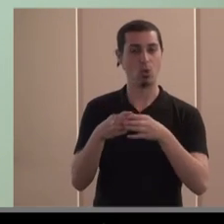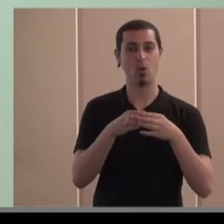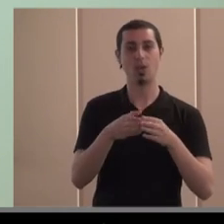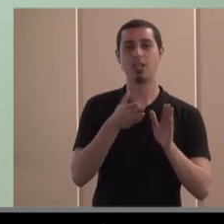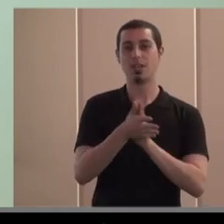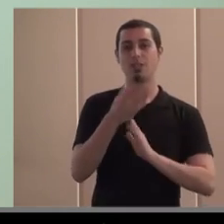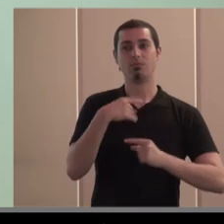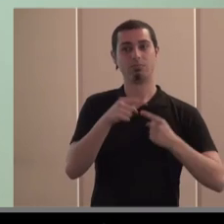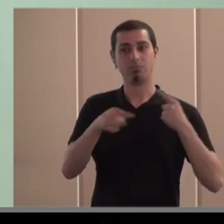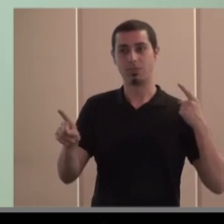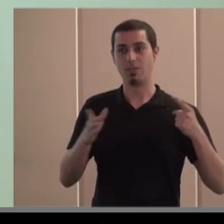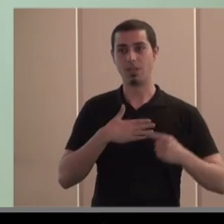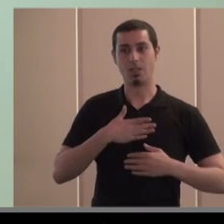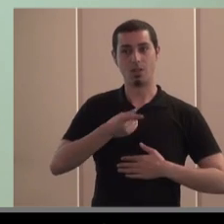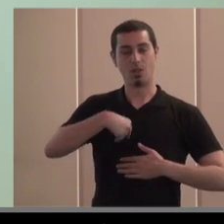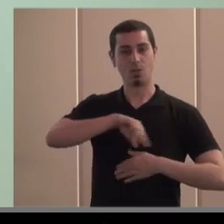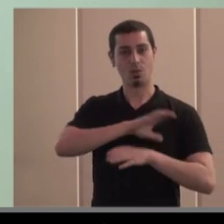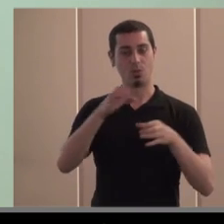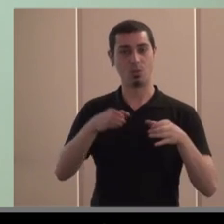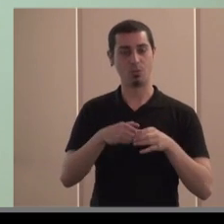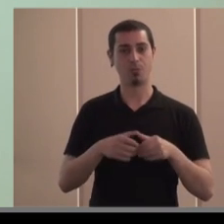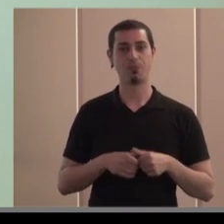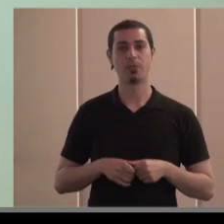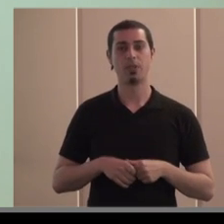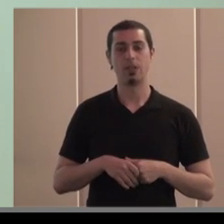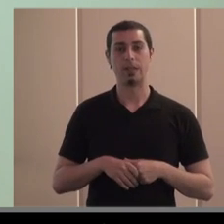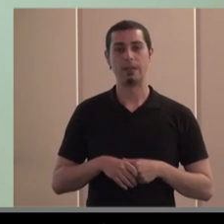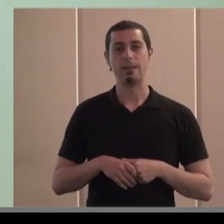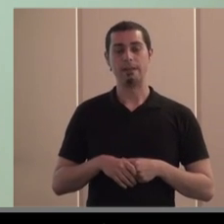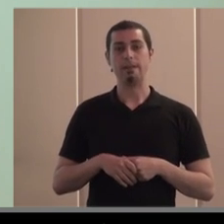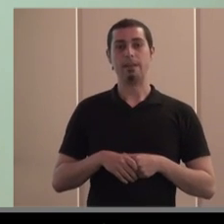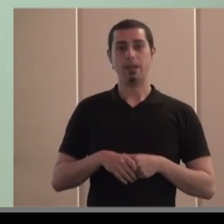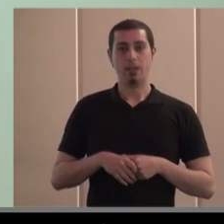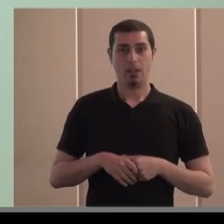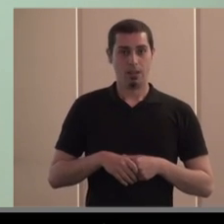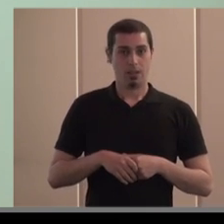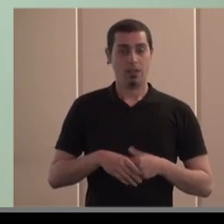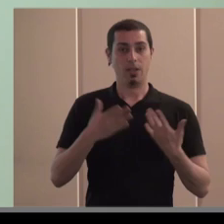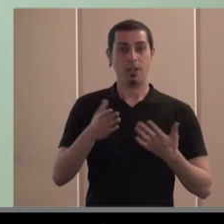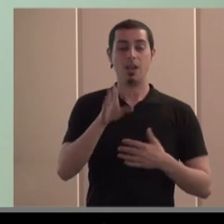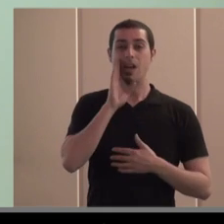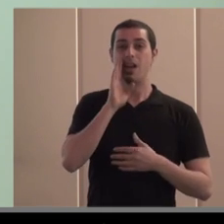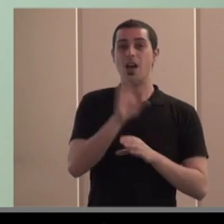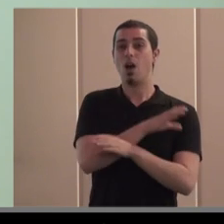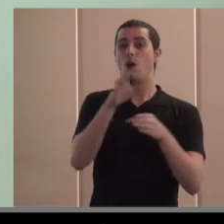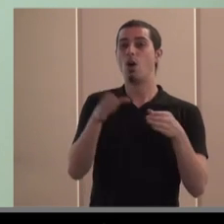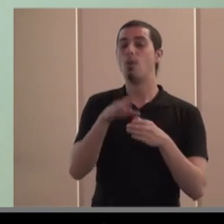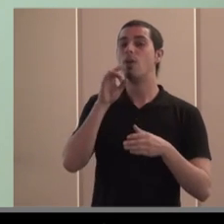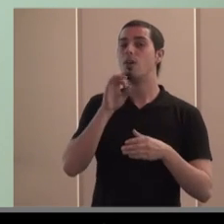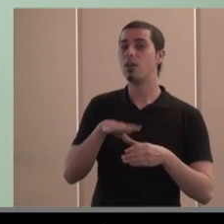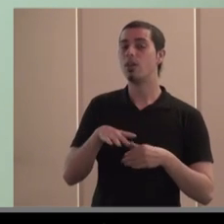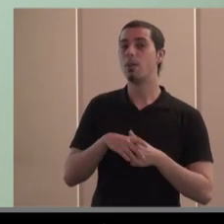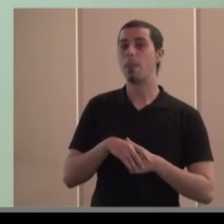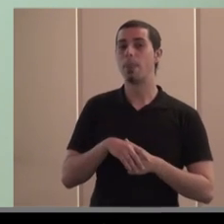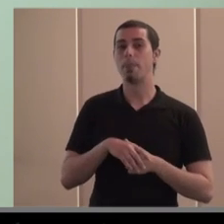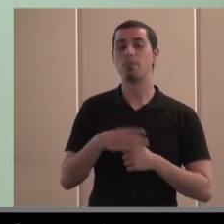diferenciación que los grupos cooperativos tenemos en marcha ¿cuáles son las marcas que están dentro de nuestro grupo? como ha dicho Cinello también